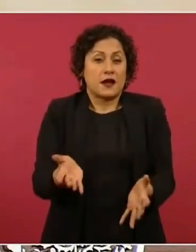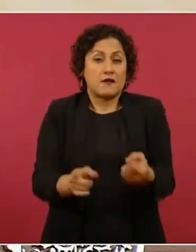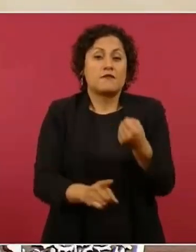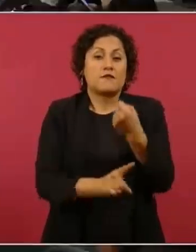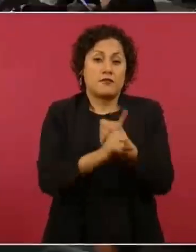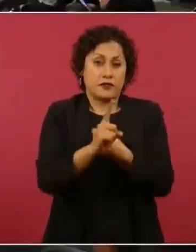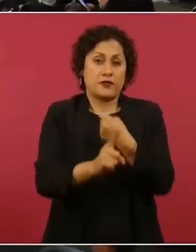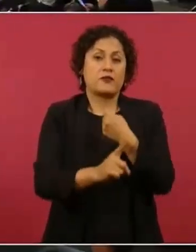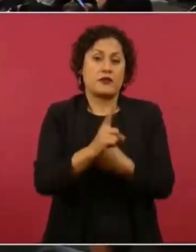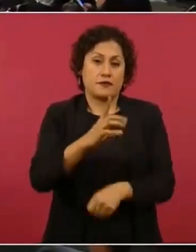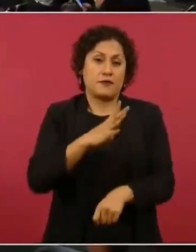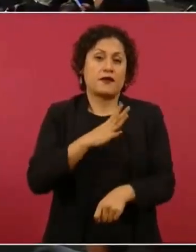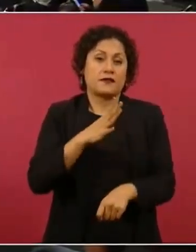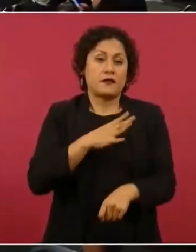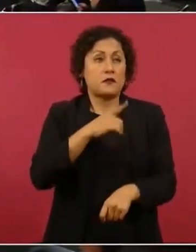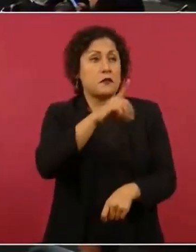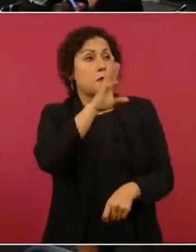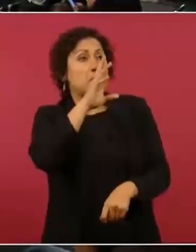hasta las mejores,